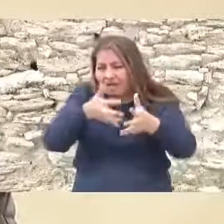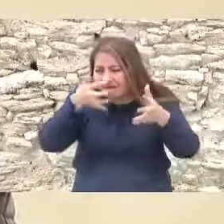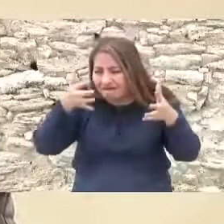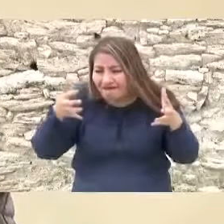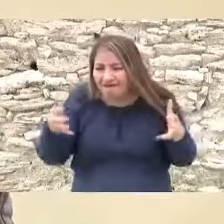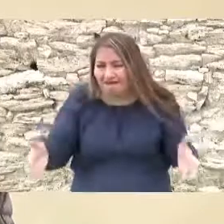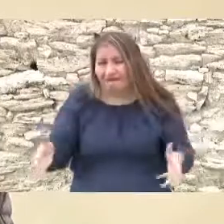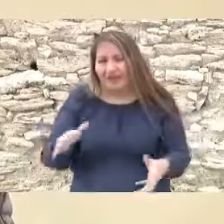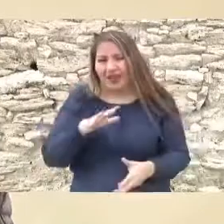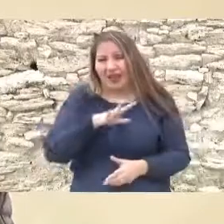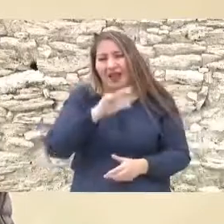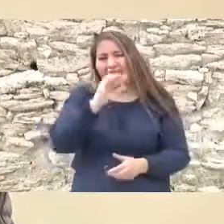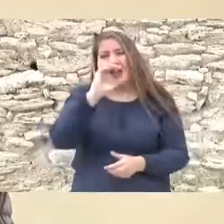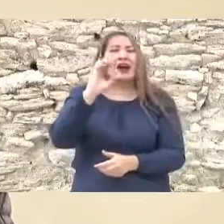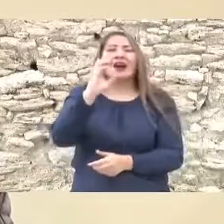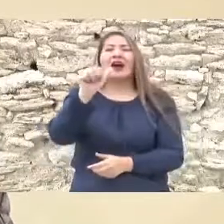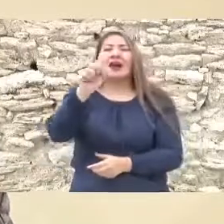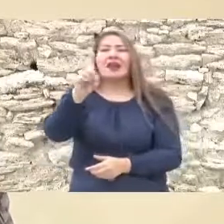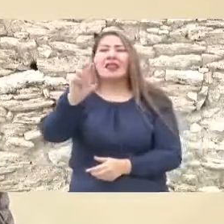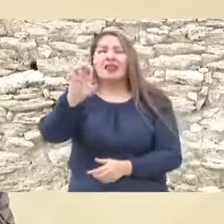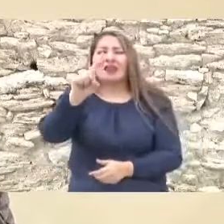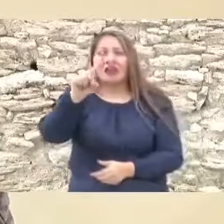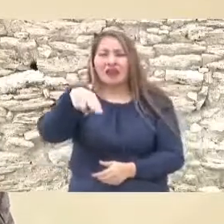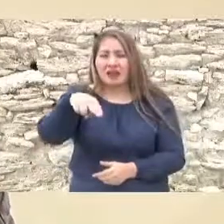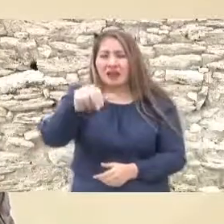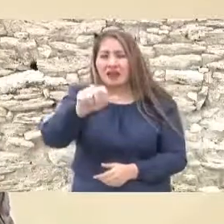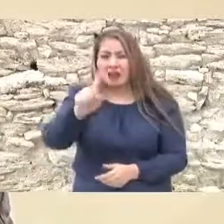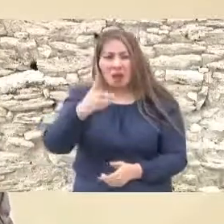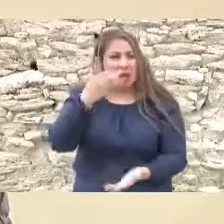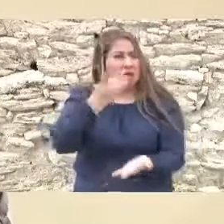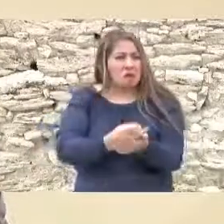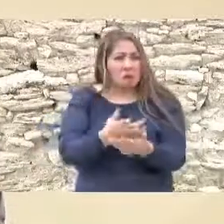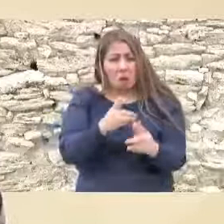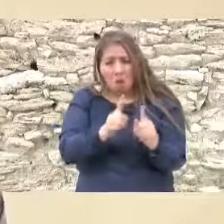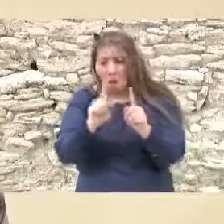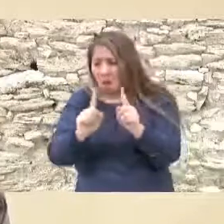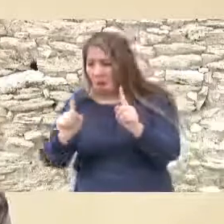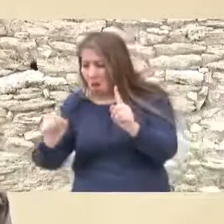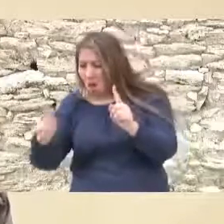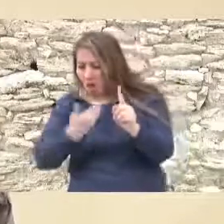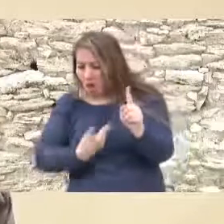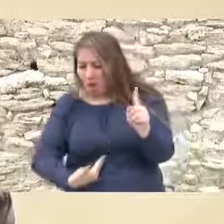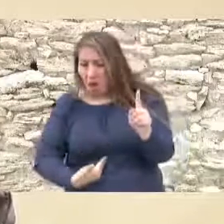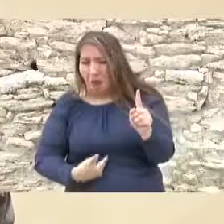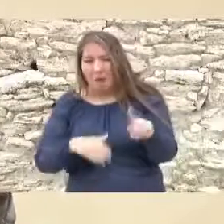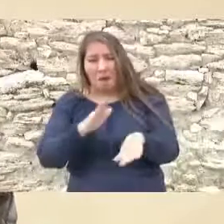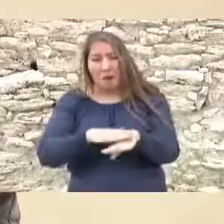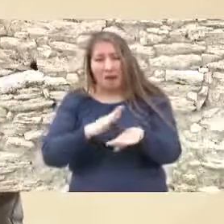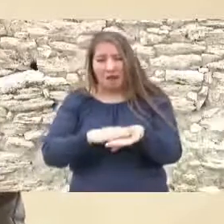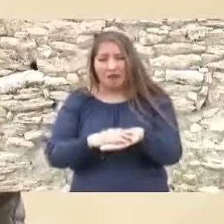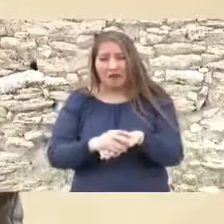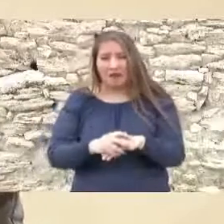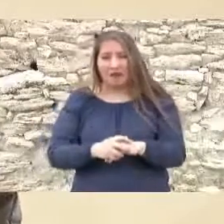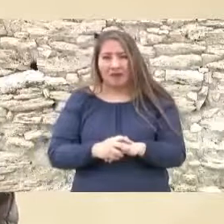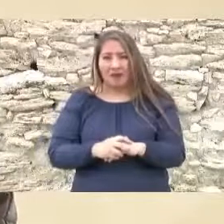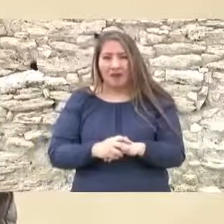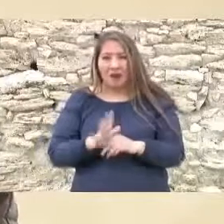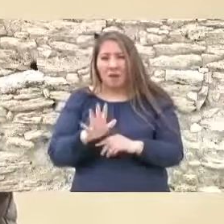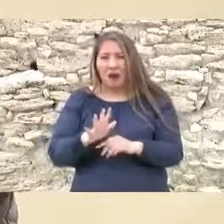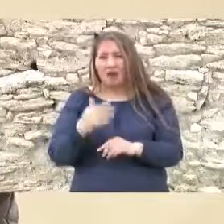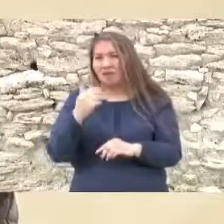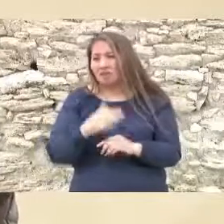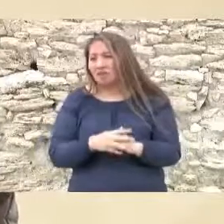el general Lázaro Cárdenas ninguno de los presidentes de México ha tenido más